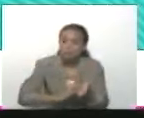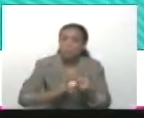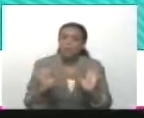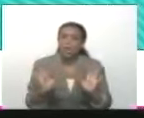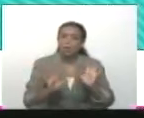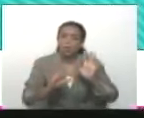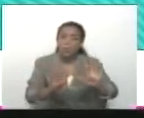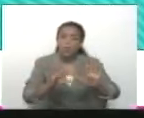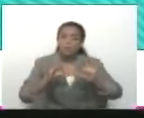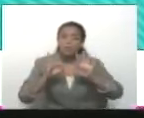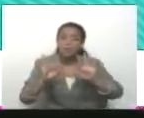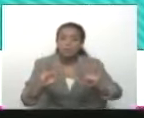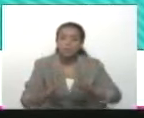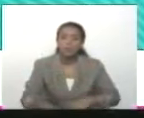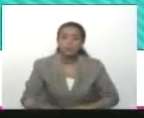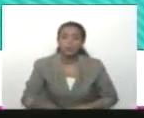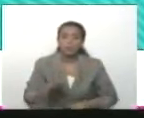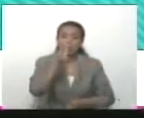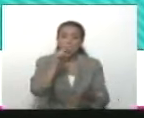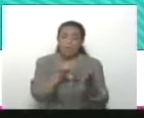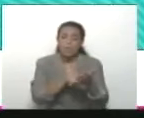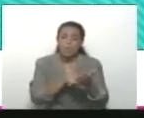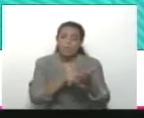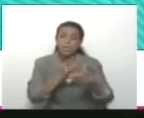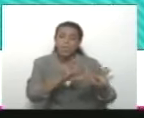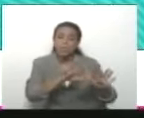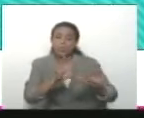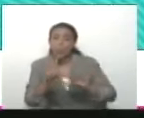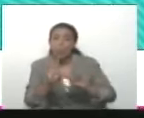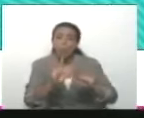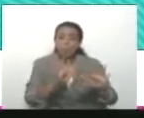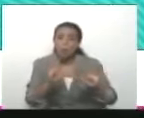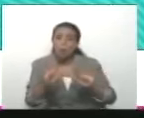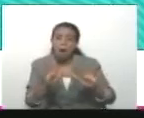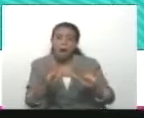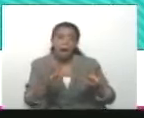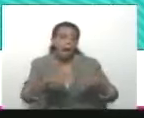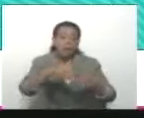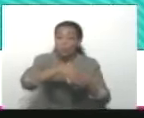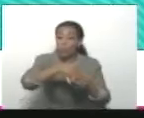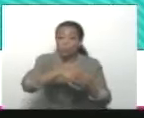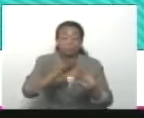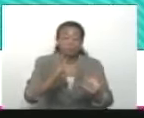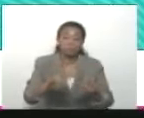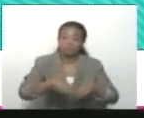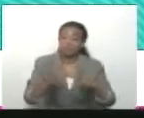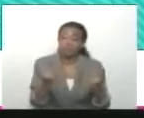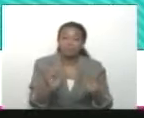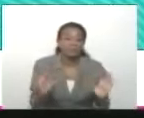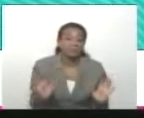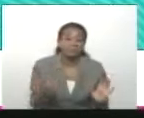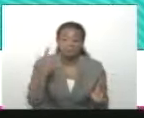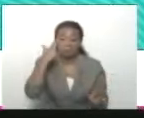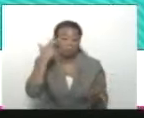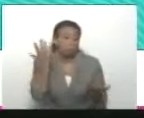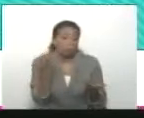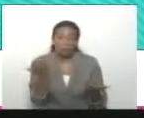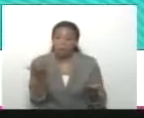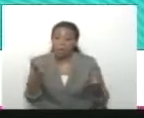2018, ellos rompieron el diálogo para las elecciones en el 2018, pues estaban perdidos.